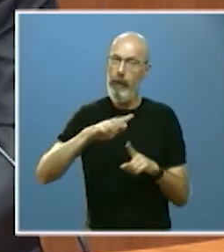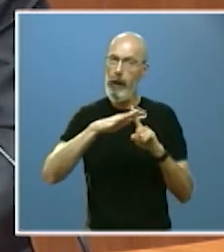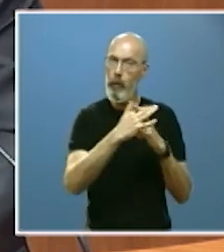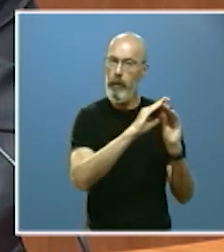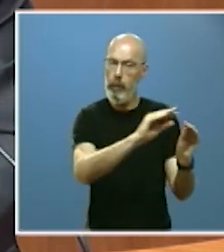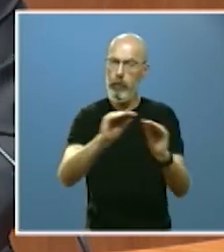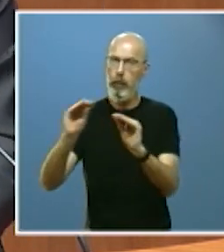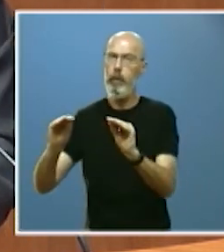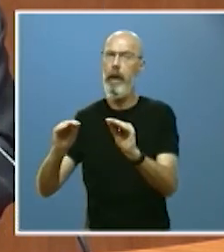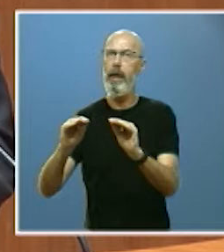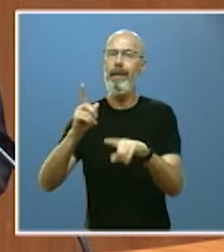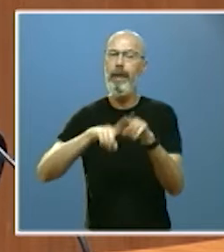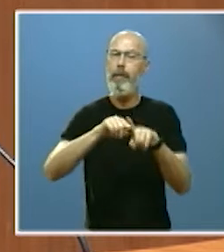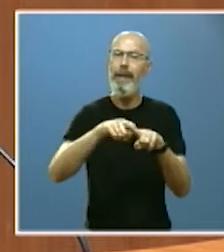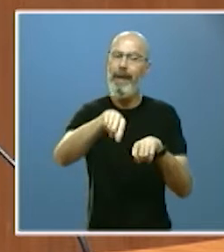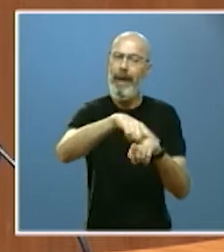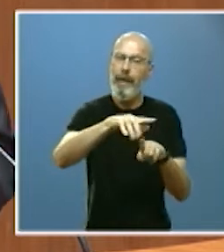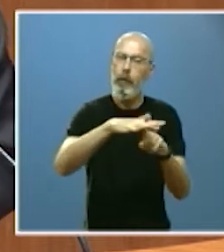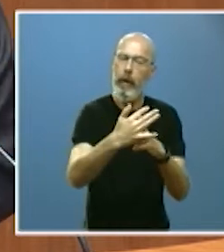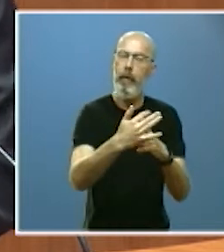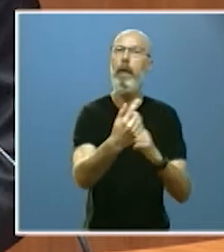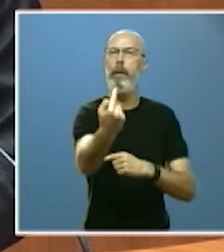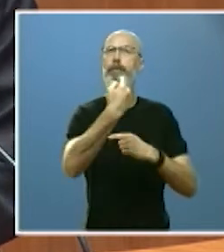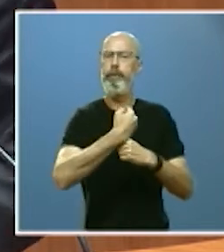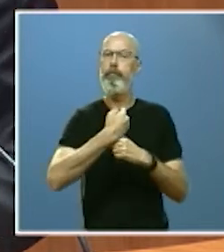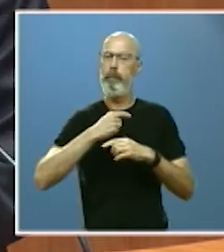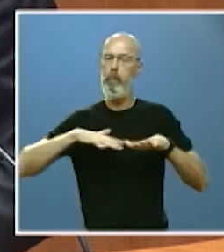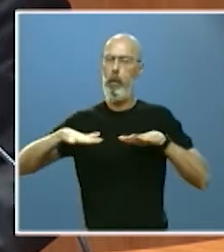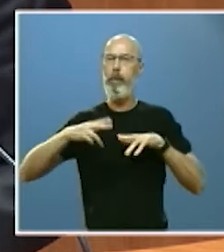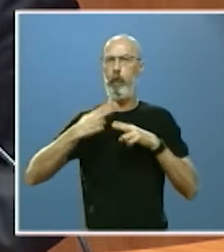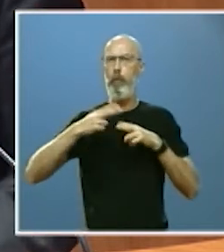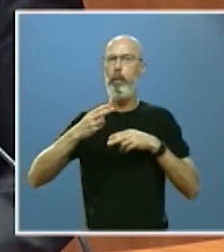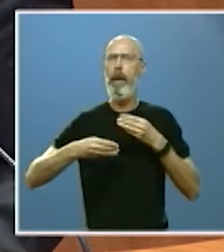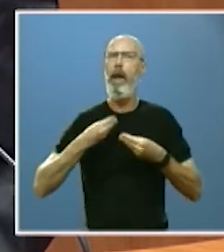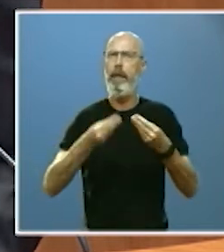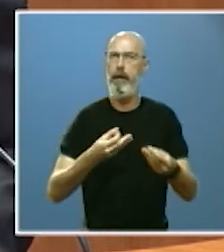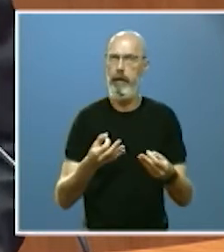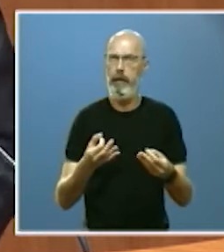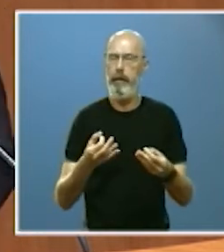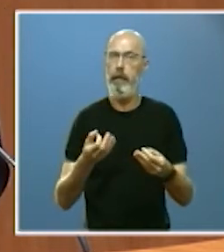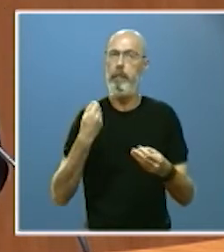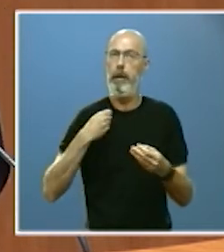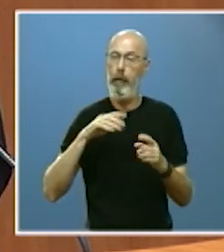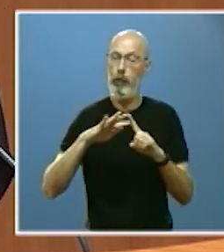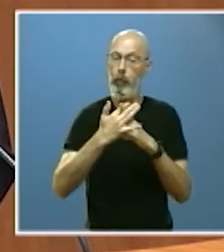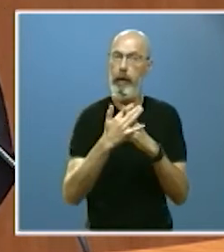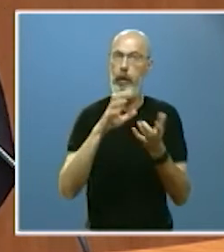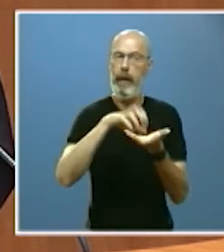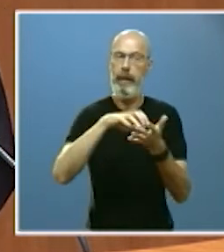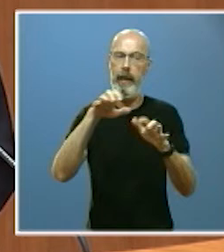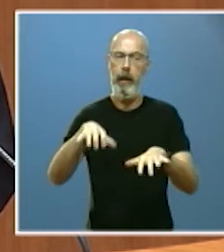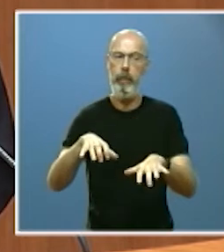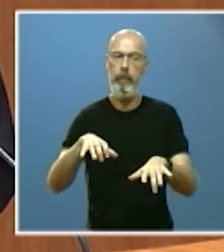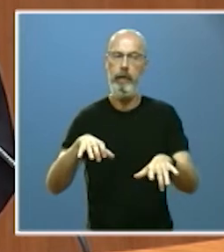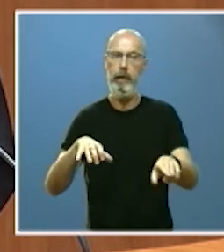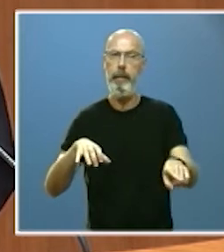deben marcar la acción pública y por ello entre todos los valores que concurren en el medio rural de Castilla y León sus habitantes son